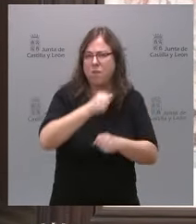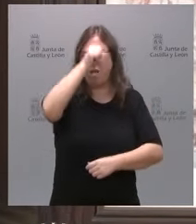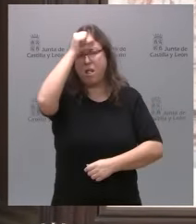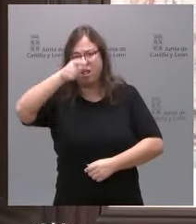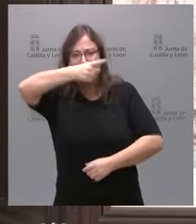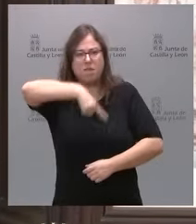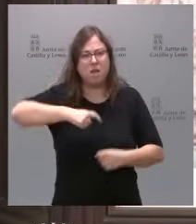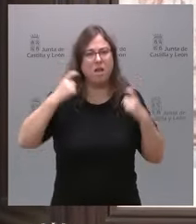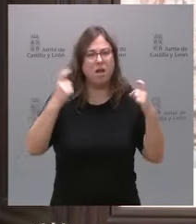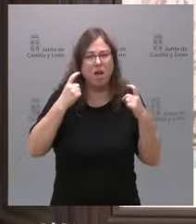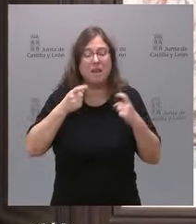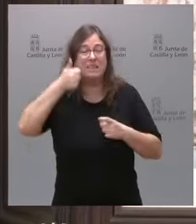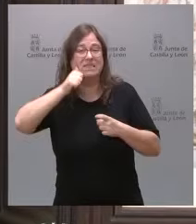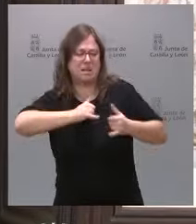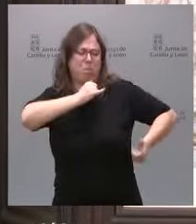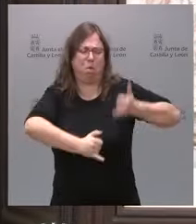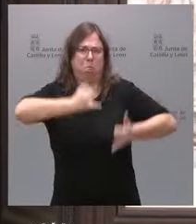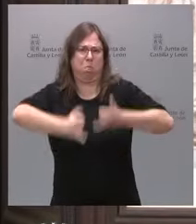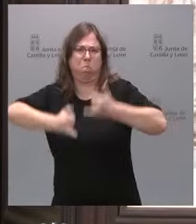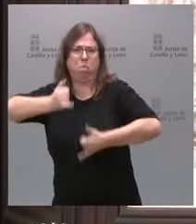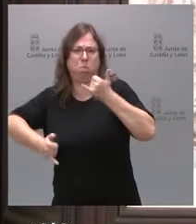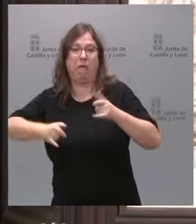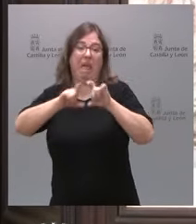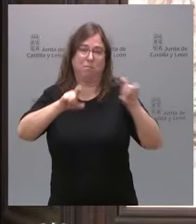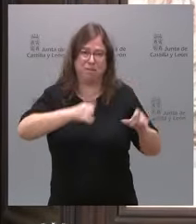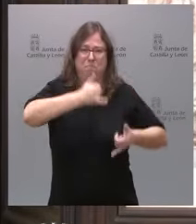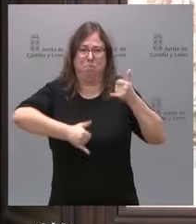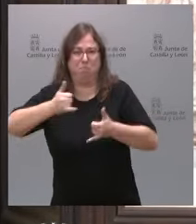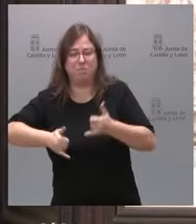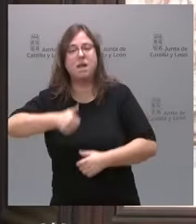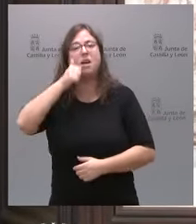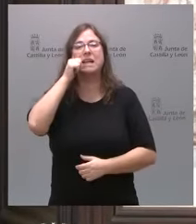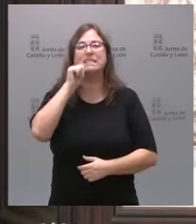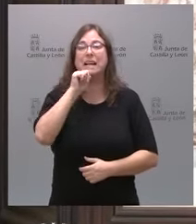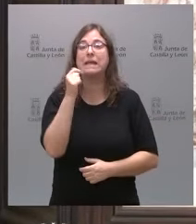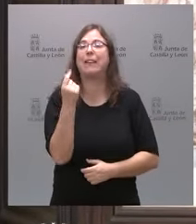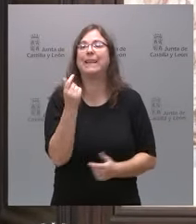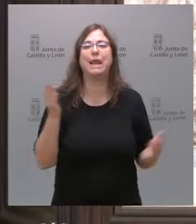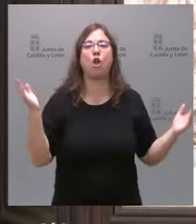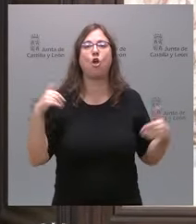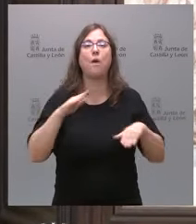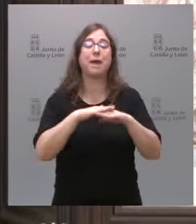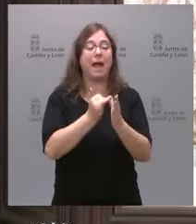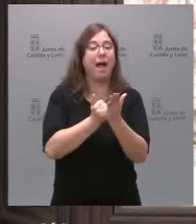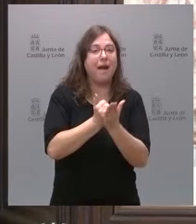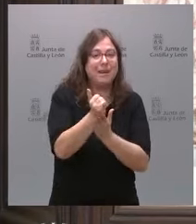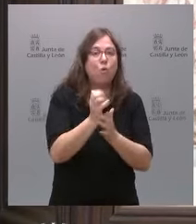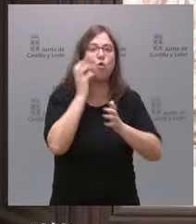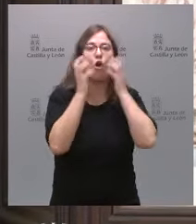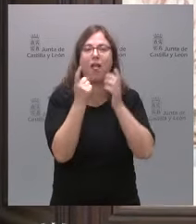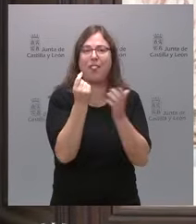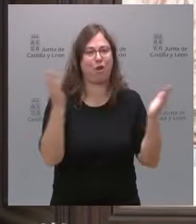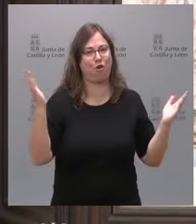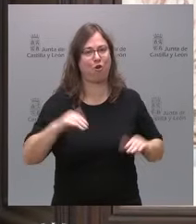personas, empresarios de Castilla y León. Sánchez no tiene dinero para los agricultores y los ganaderos